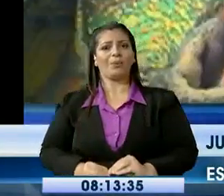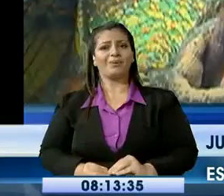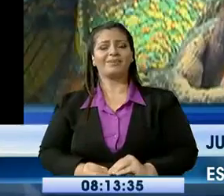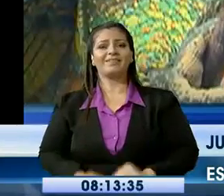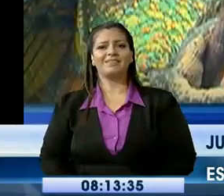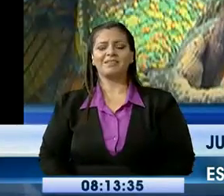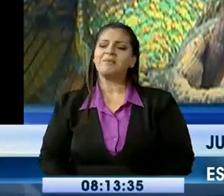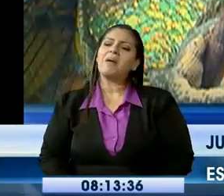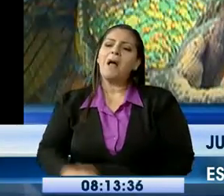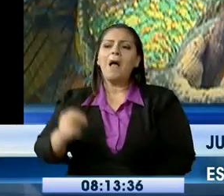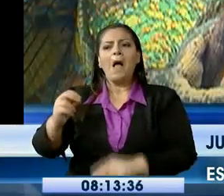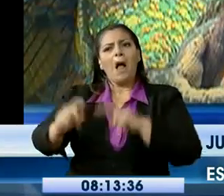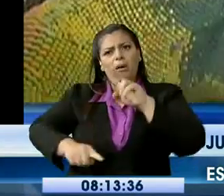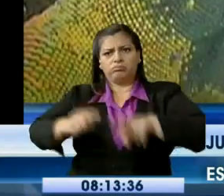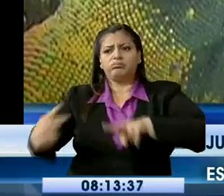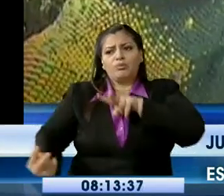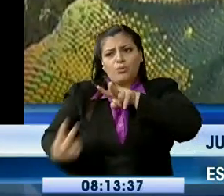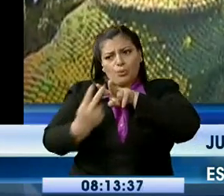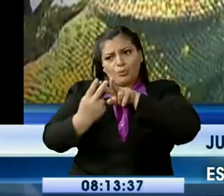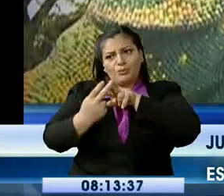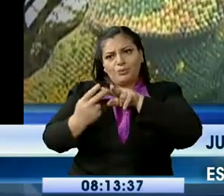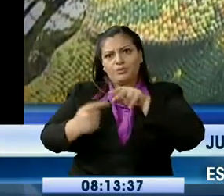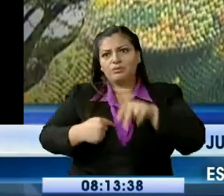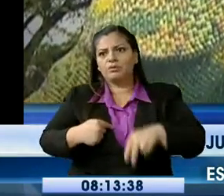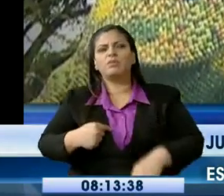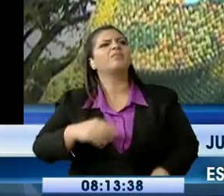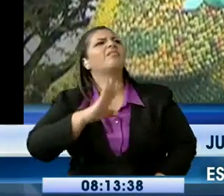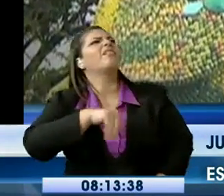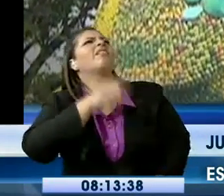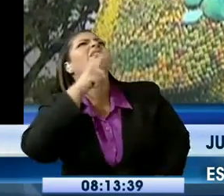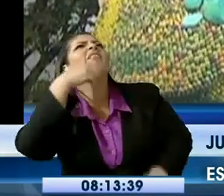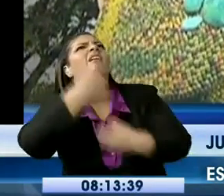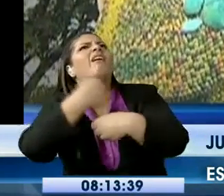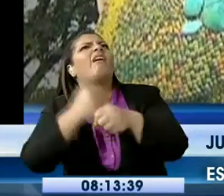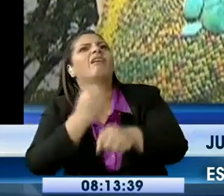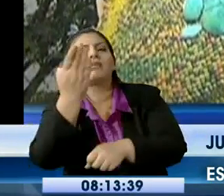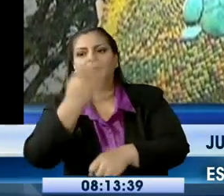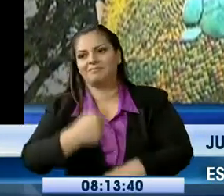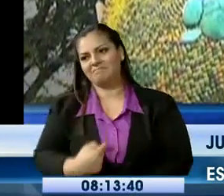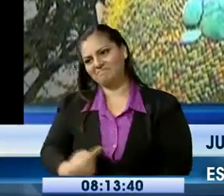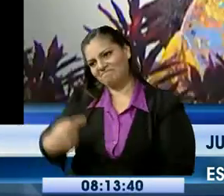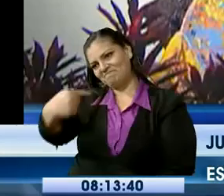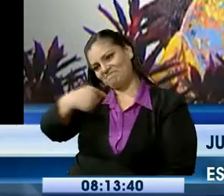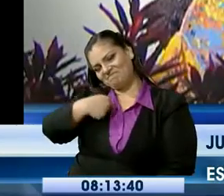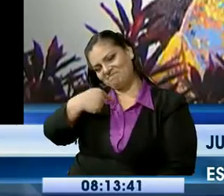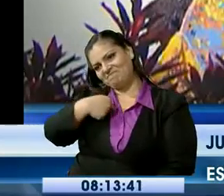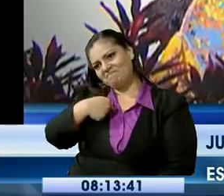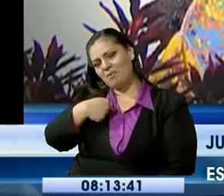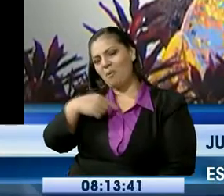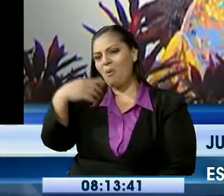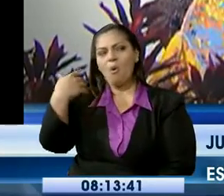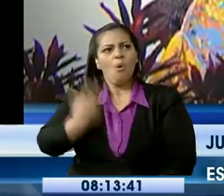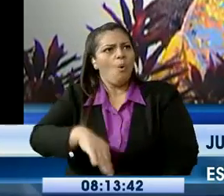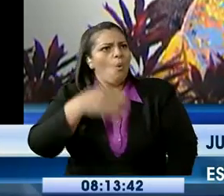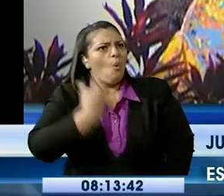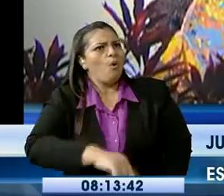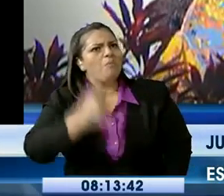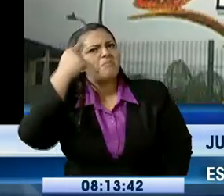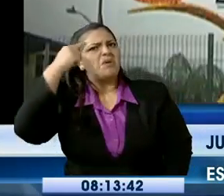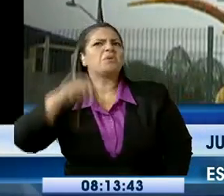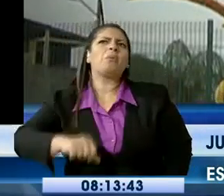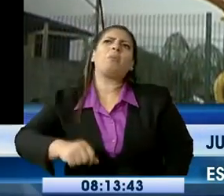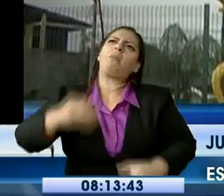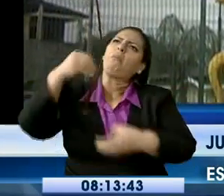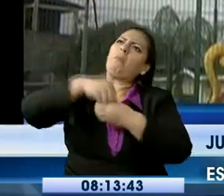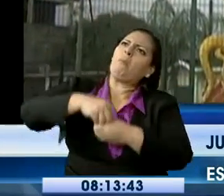yo soy el autor de ciertos monumentos aquí y me han dicho pero yo creí que era ese monumento de un extranjero o